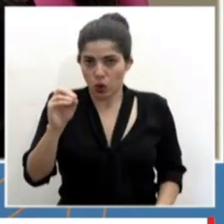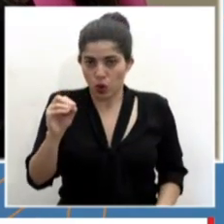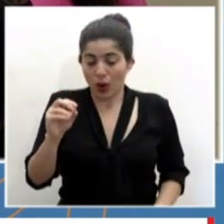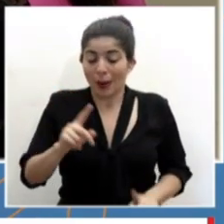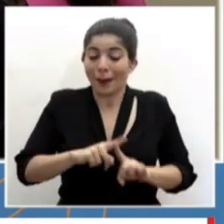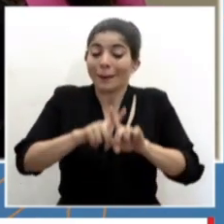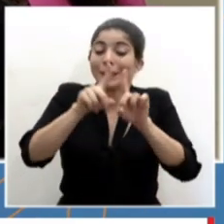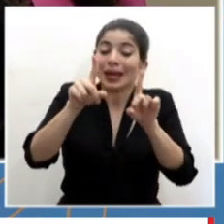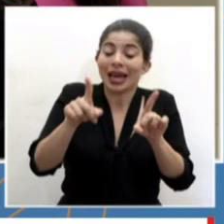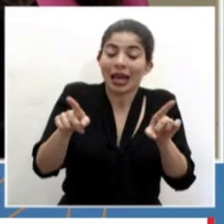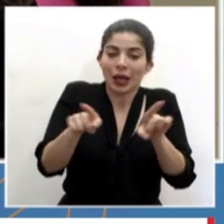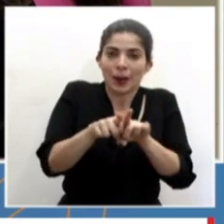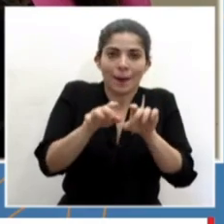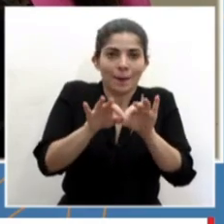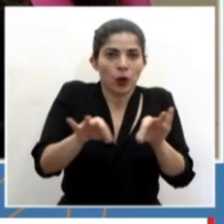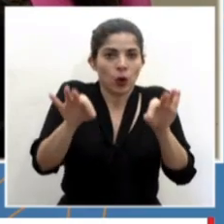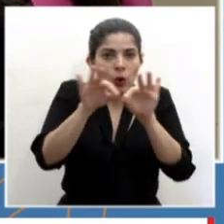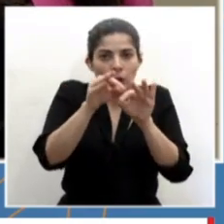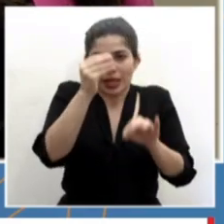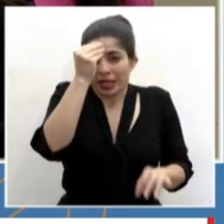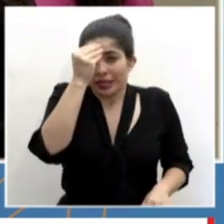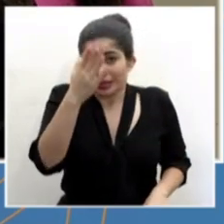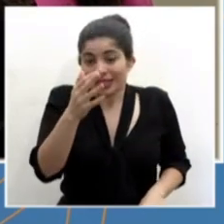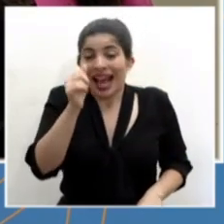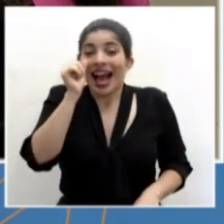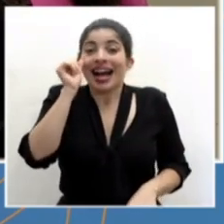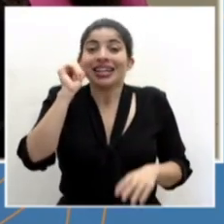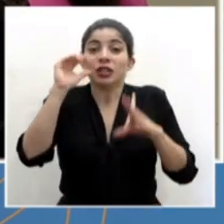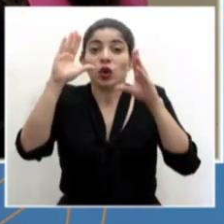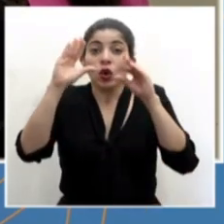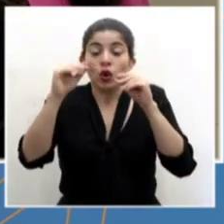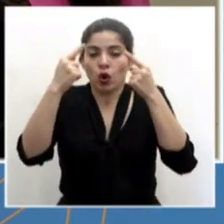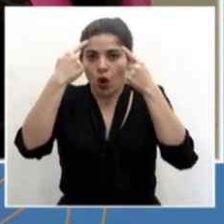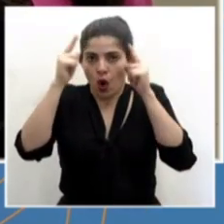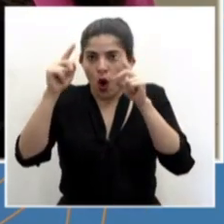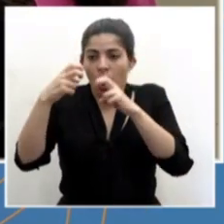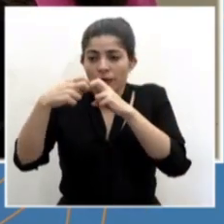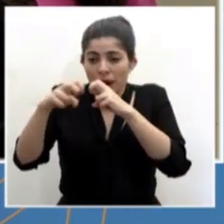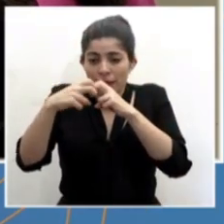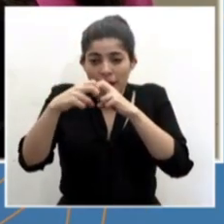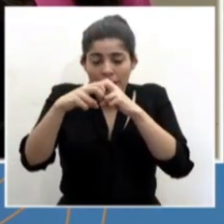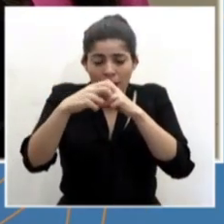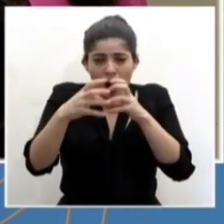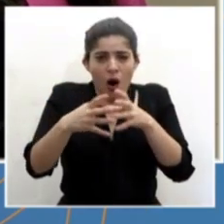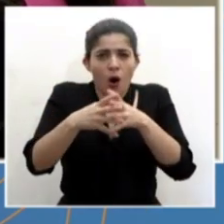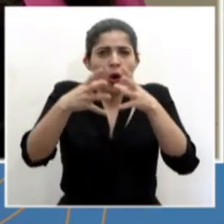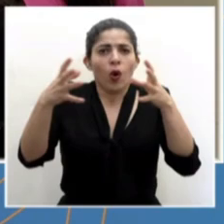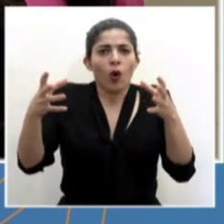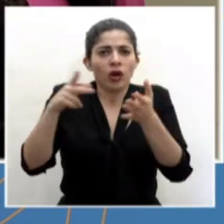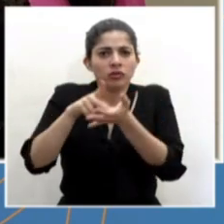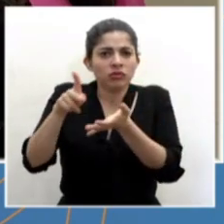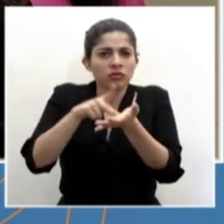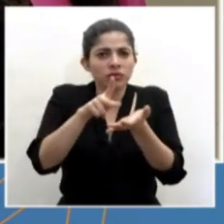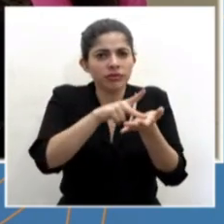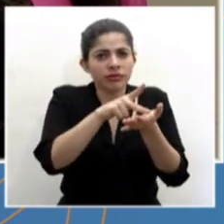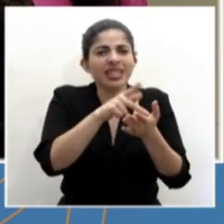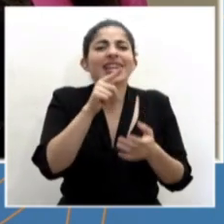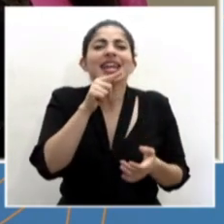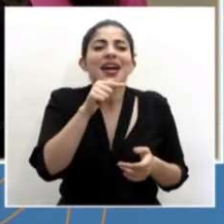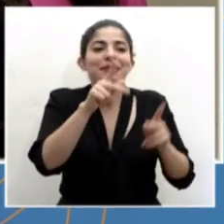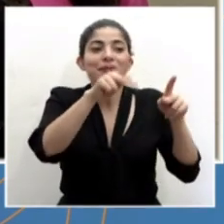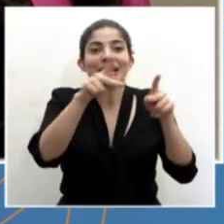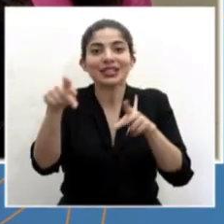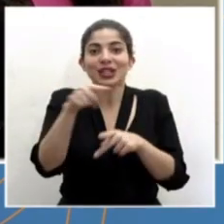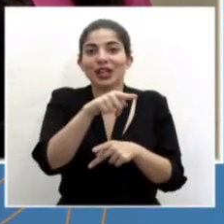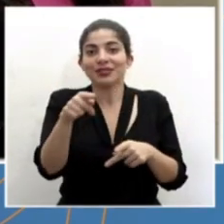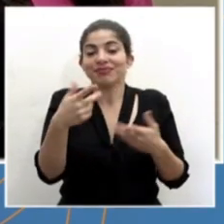Pero también es importante señalar que la noche de ayer se lograron concretar una cantidad importante de pagos a las personas que